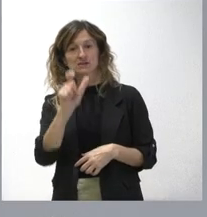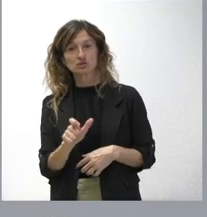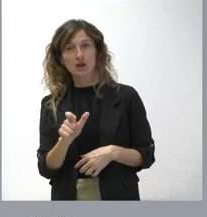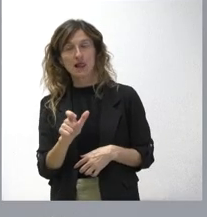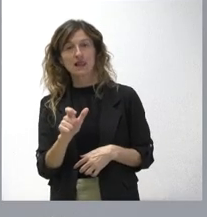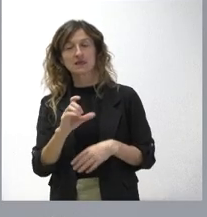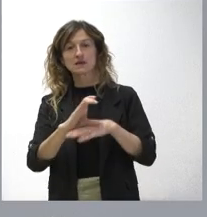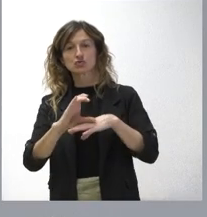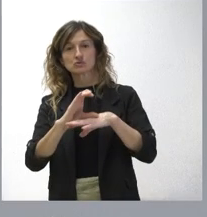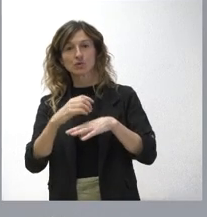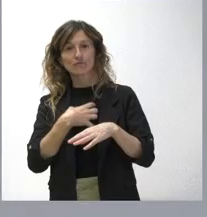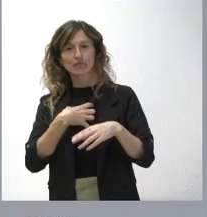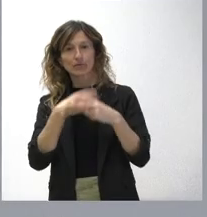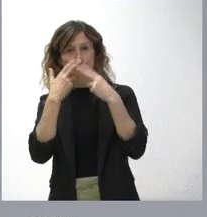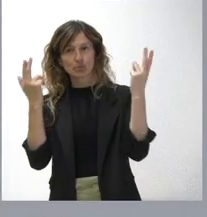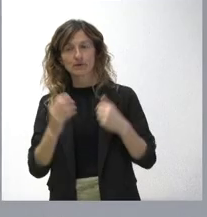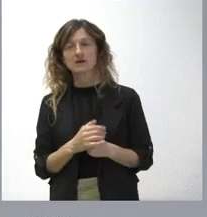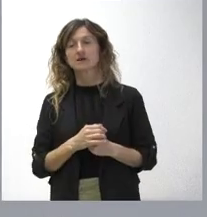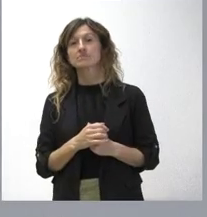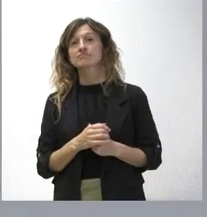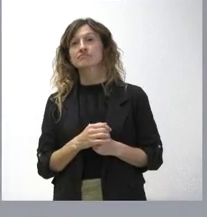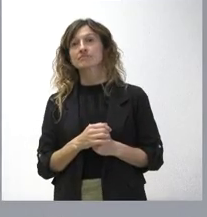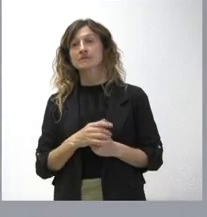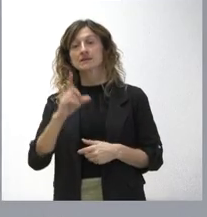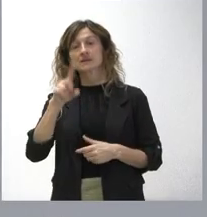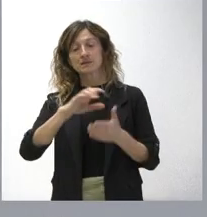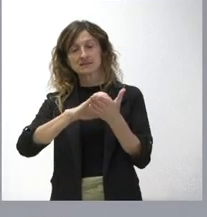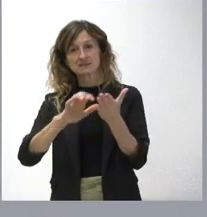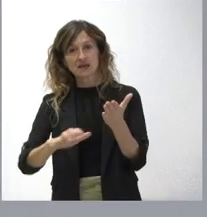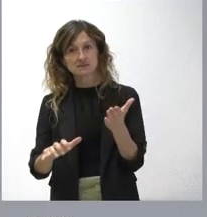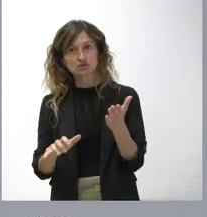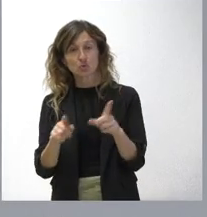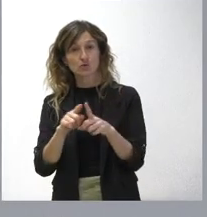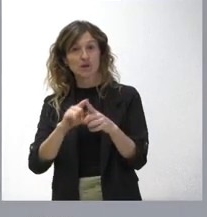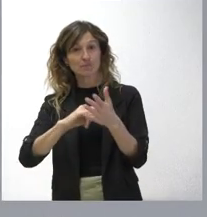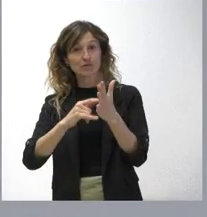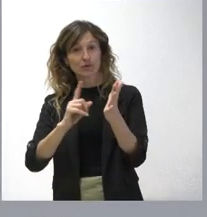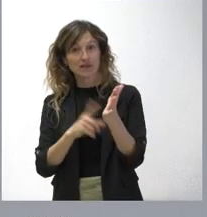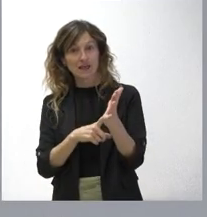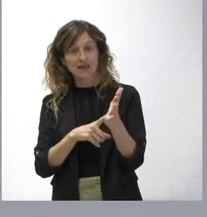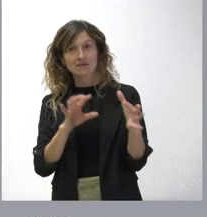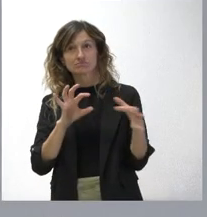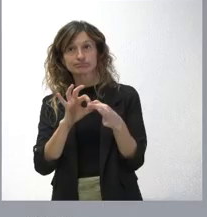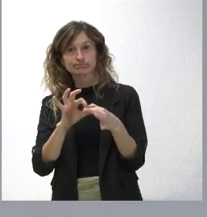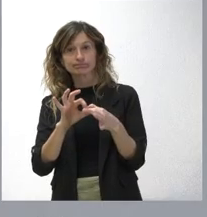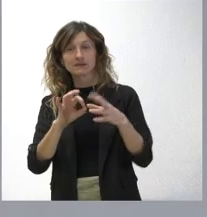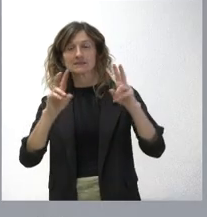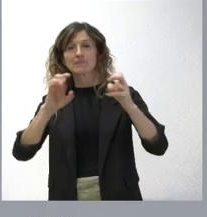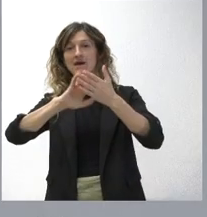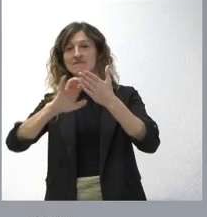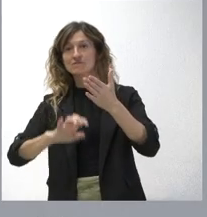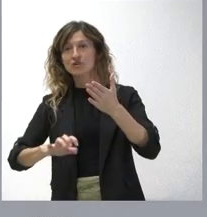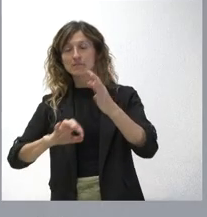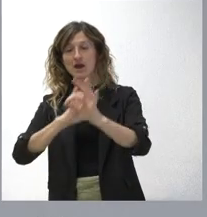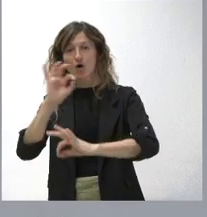Consejo de la Función Pública, y se sujetará el texto, como en todo proyecto de ley, a los informes de los